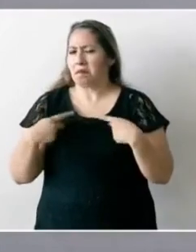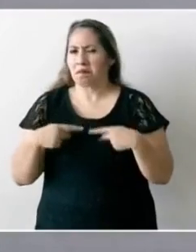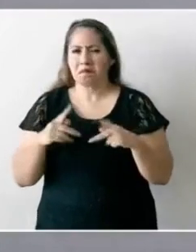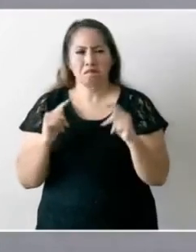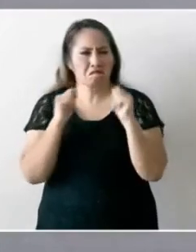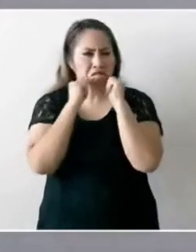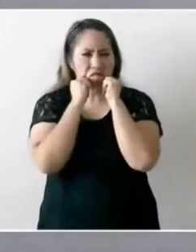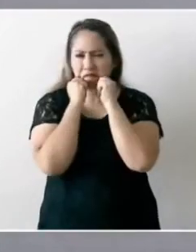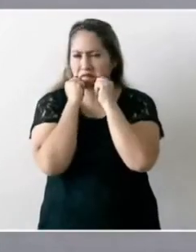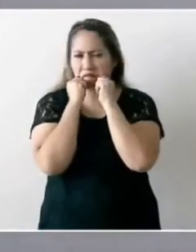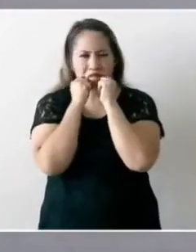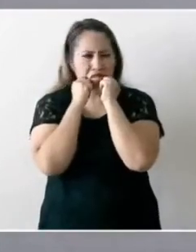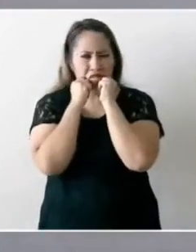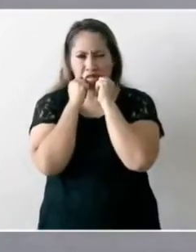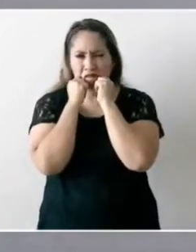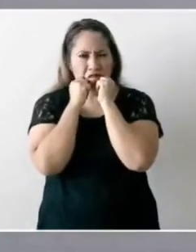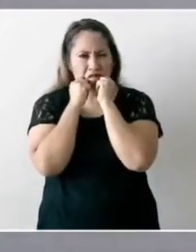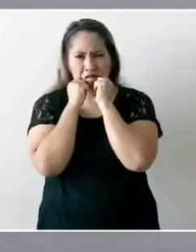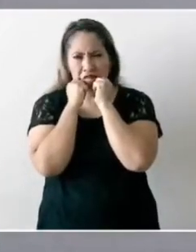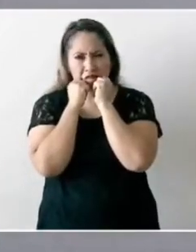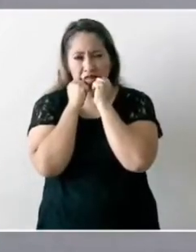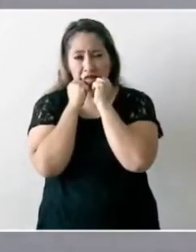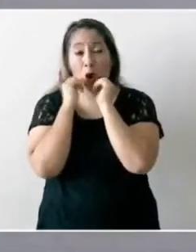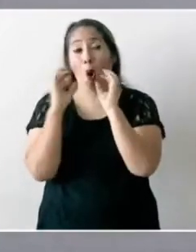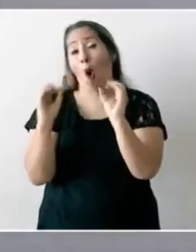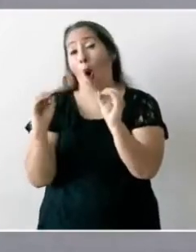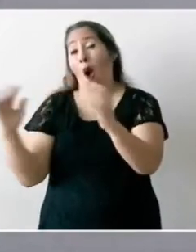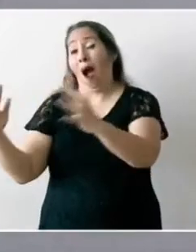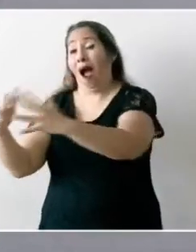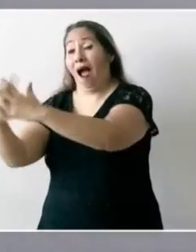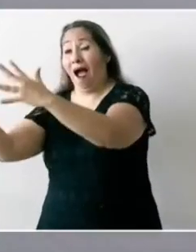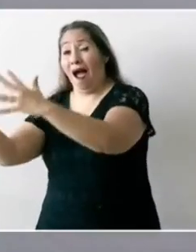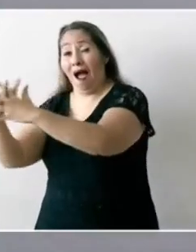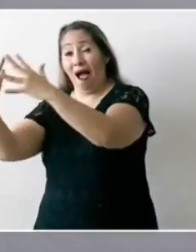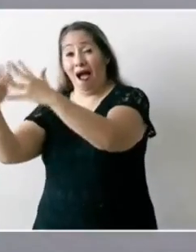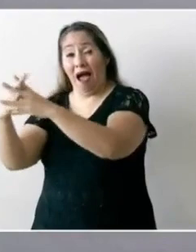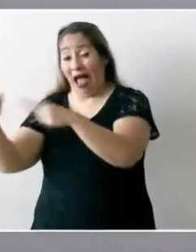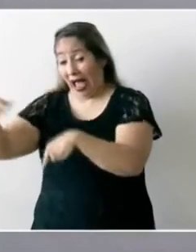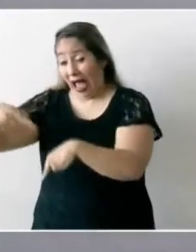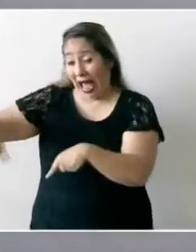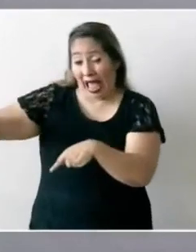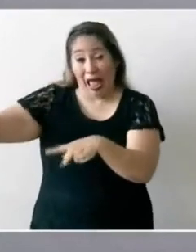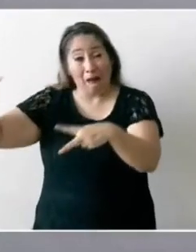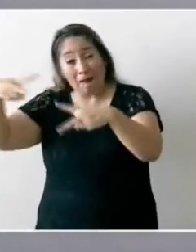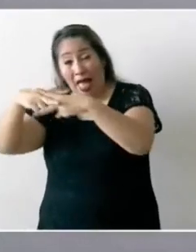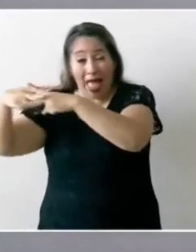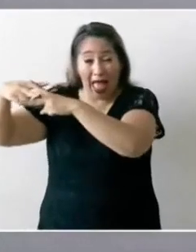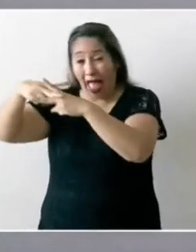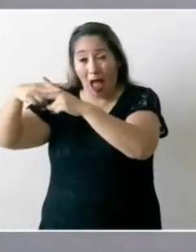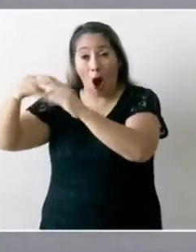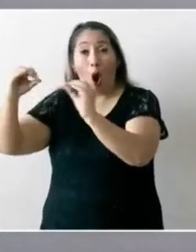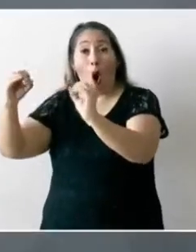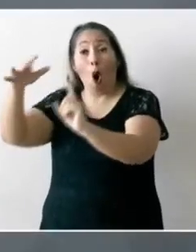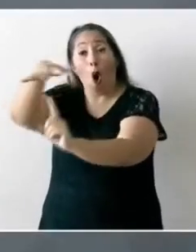importaba de que se generara un conflicto social o ambiental